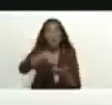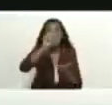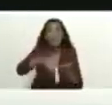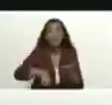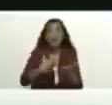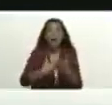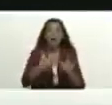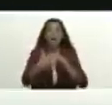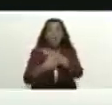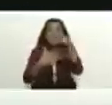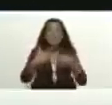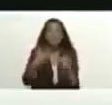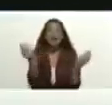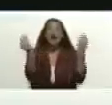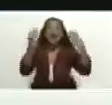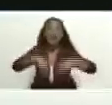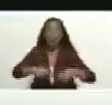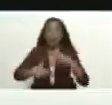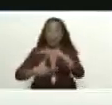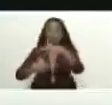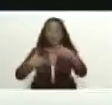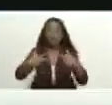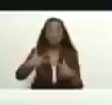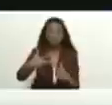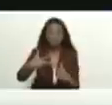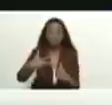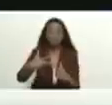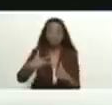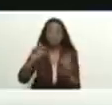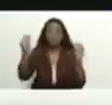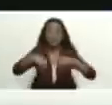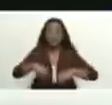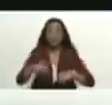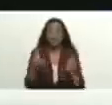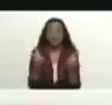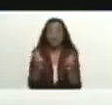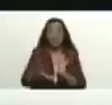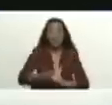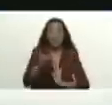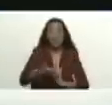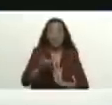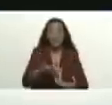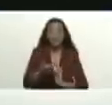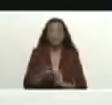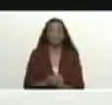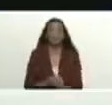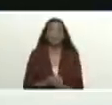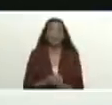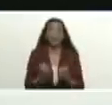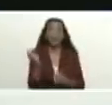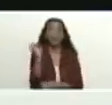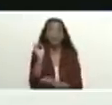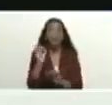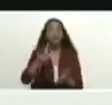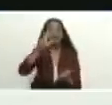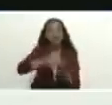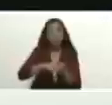tres acuerdos muy importantes una declaración